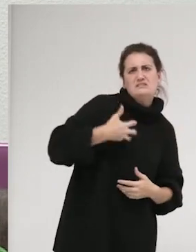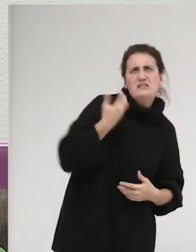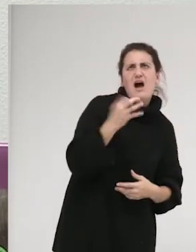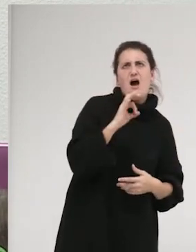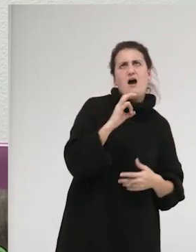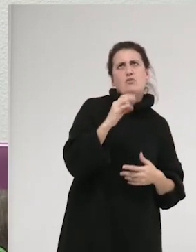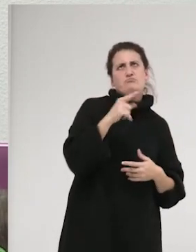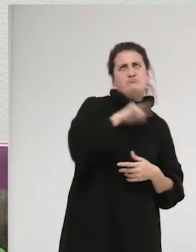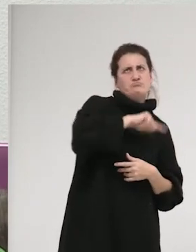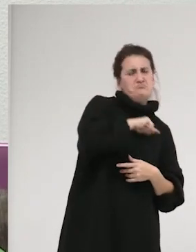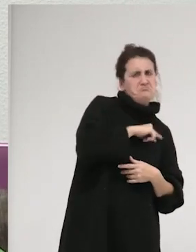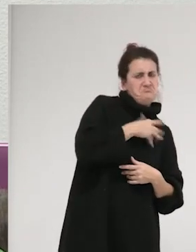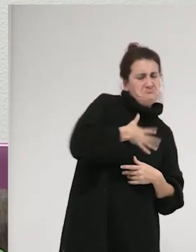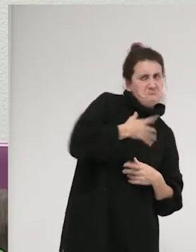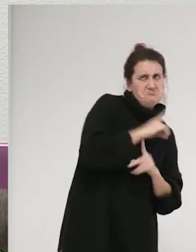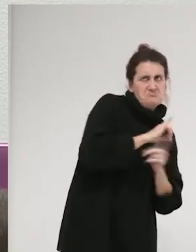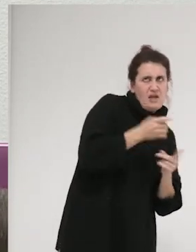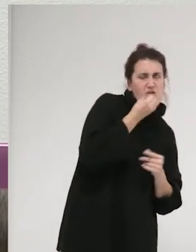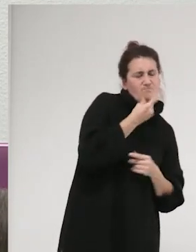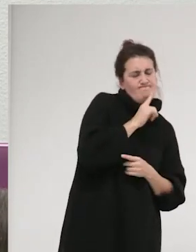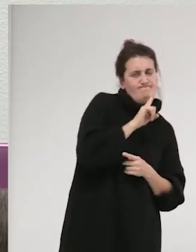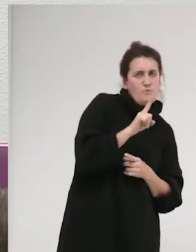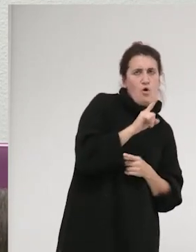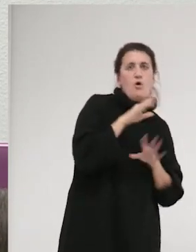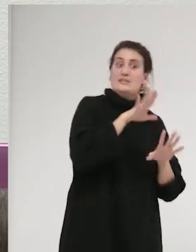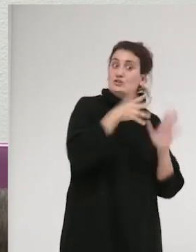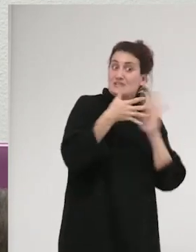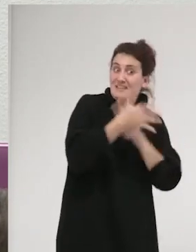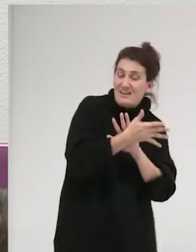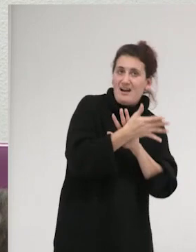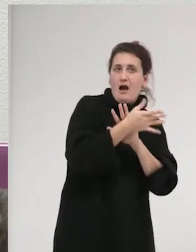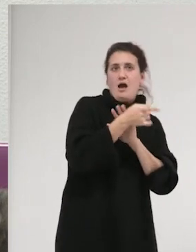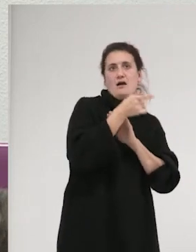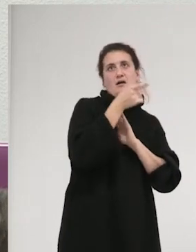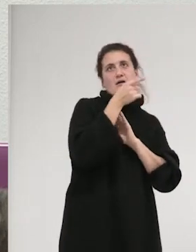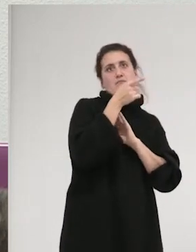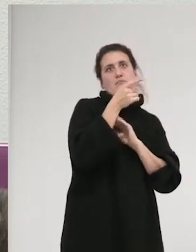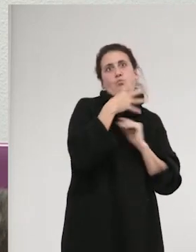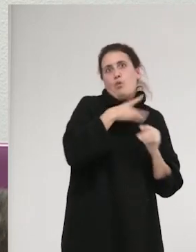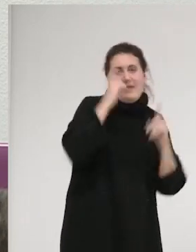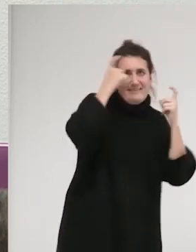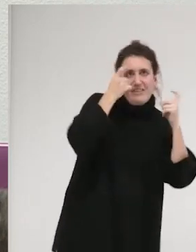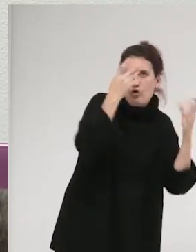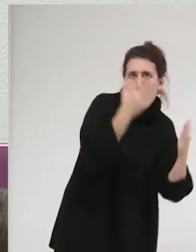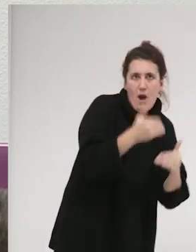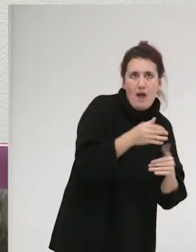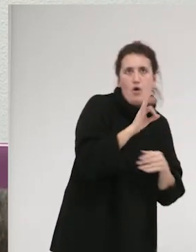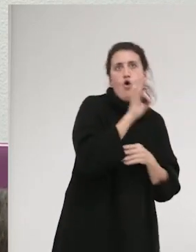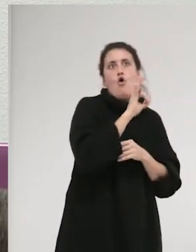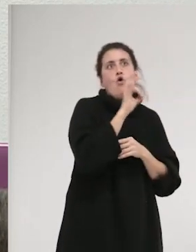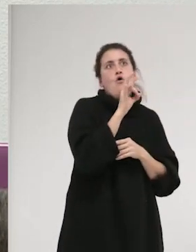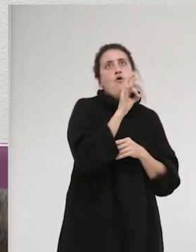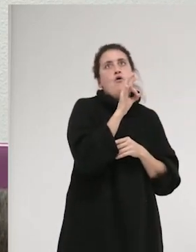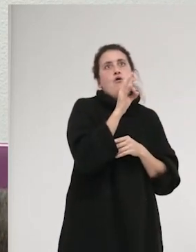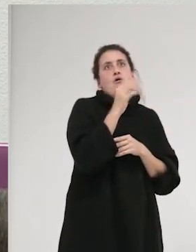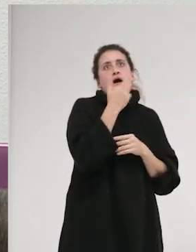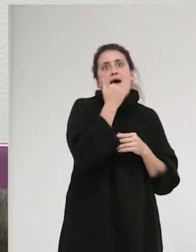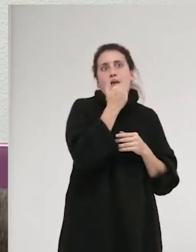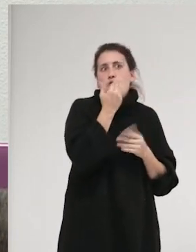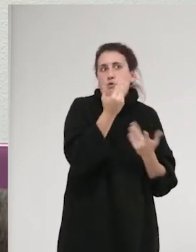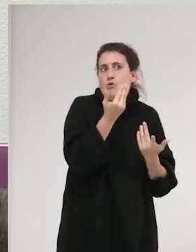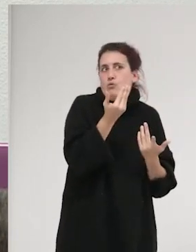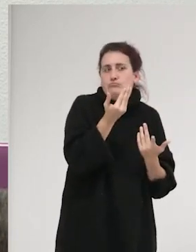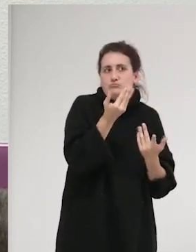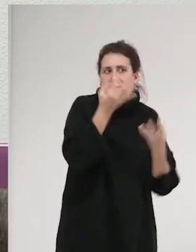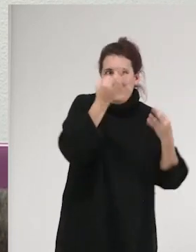sentirme muy mal ante esa situación. Y eso no quiere decir siempre ni que haya una intencionalidad ni que haya un acto de suficiente entidad como para